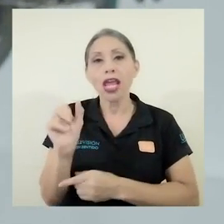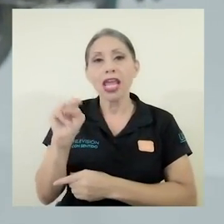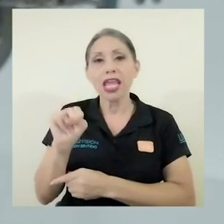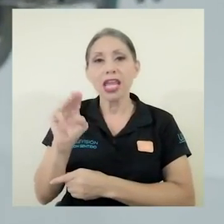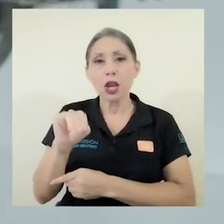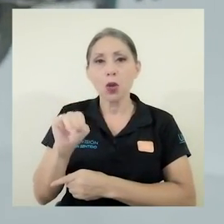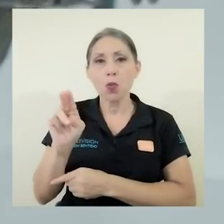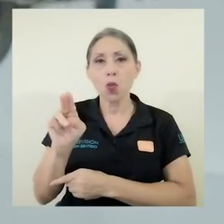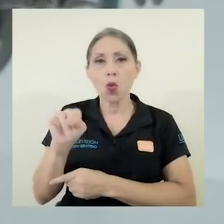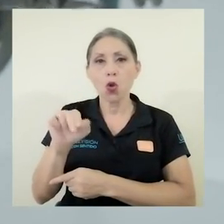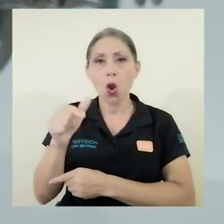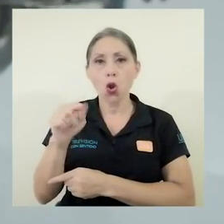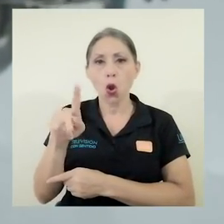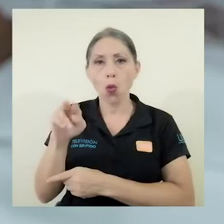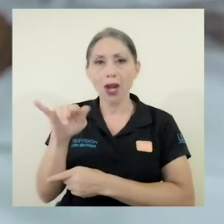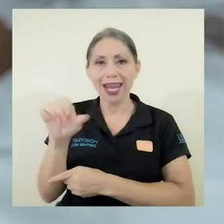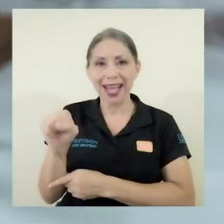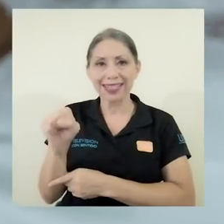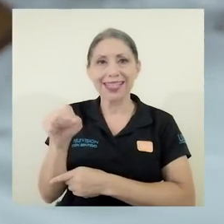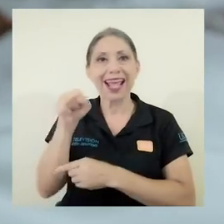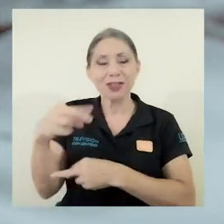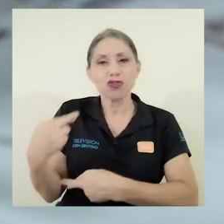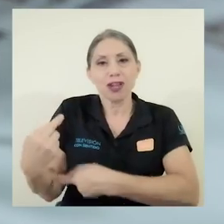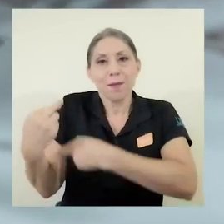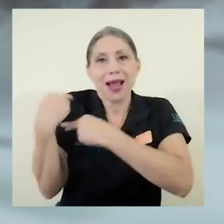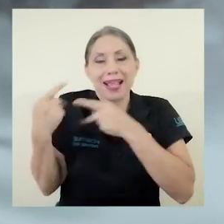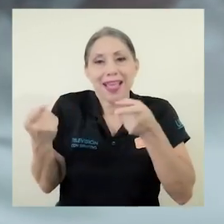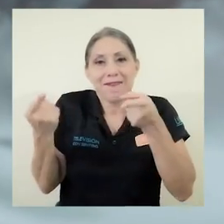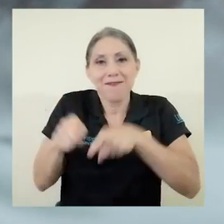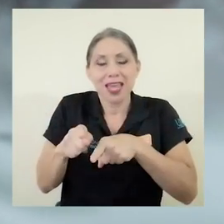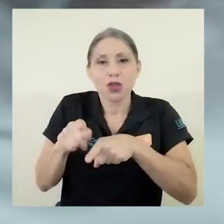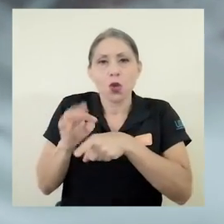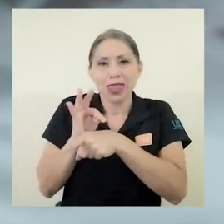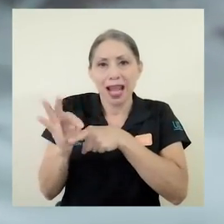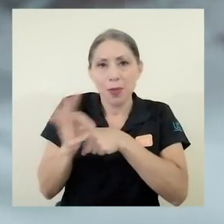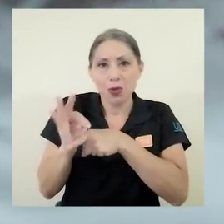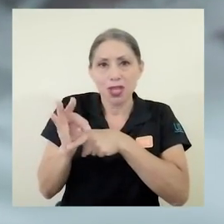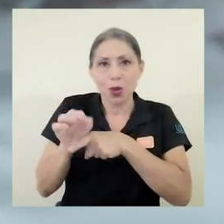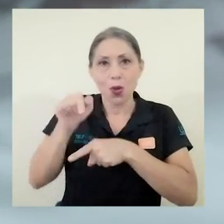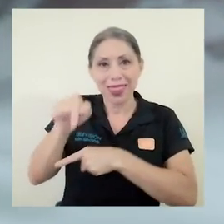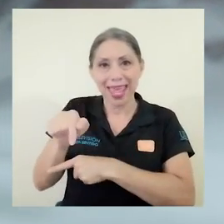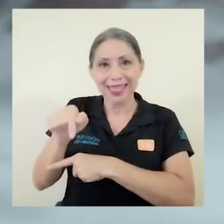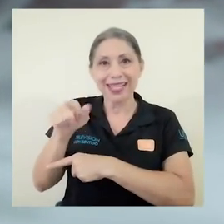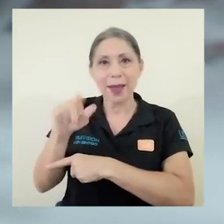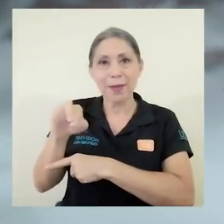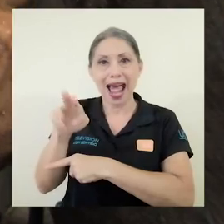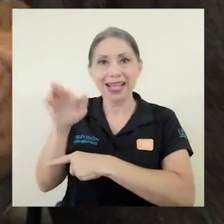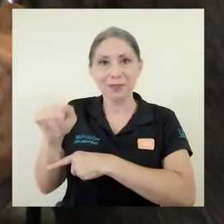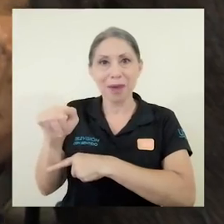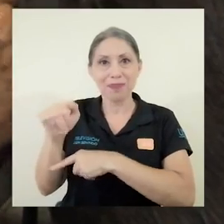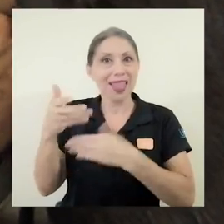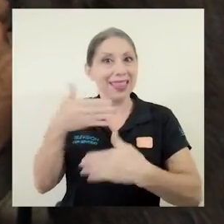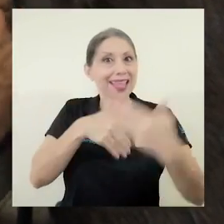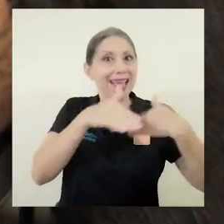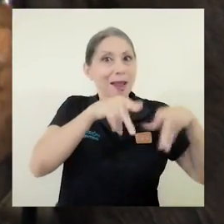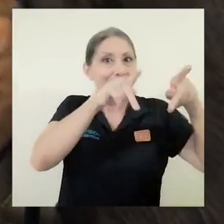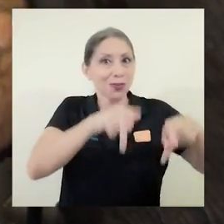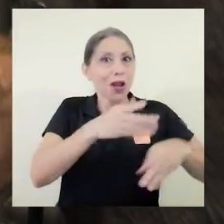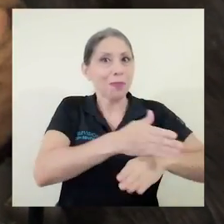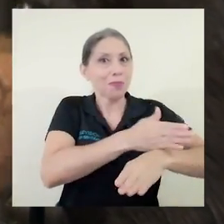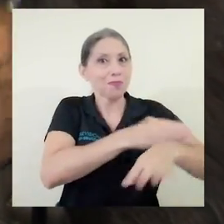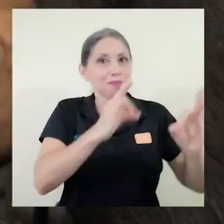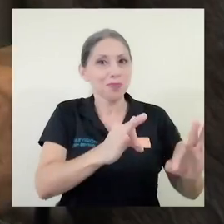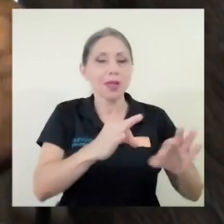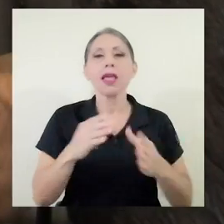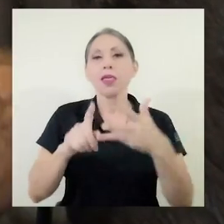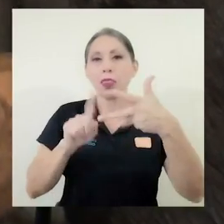responsables del efecto terapéutico del plasma convalesciente. La tercera estrategia es